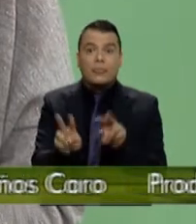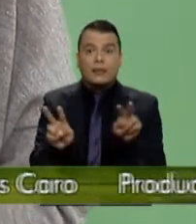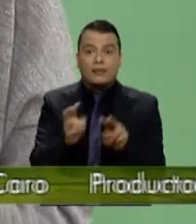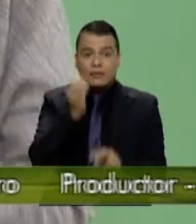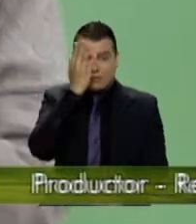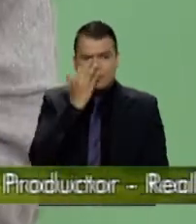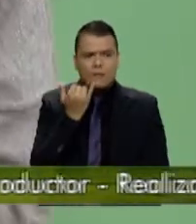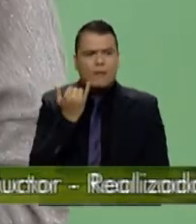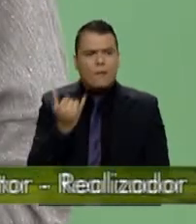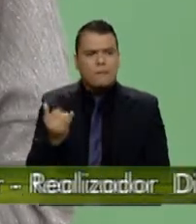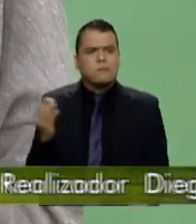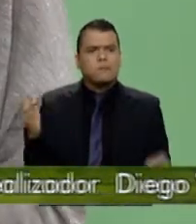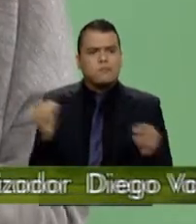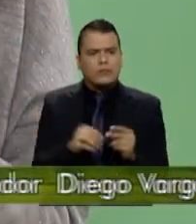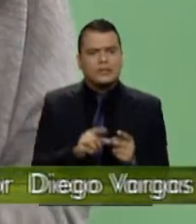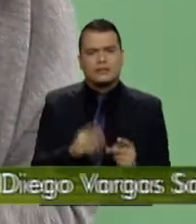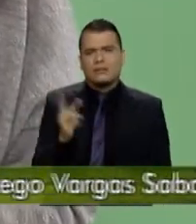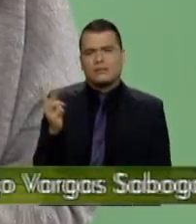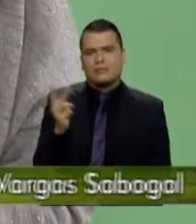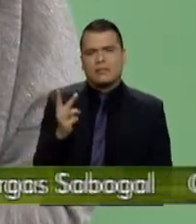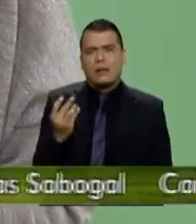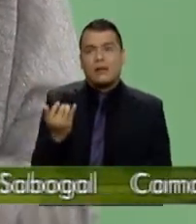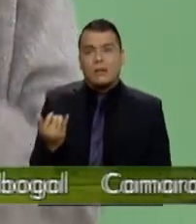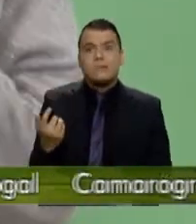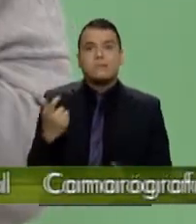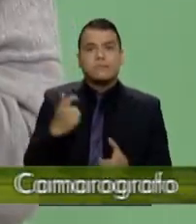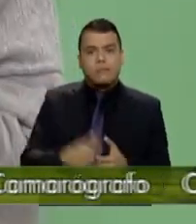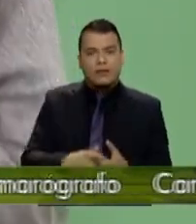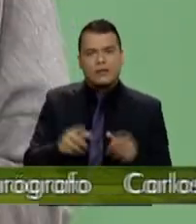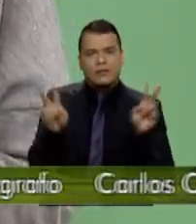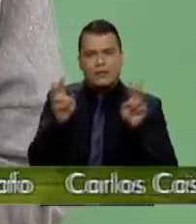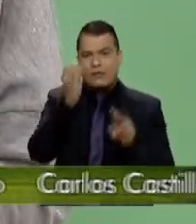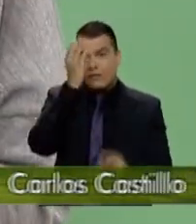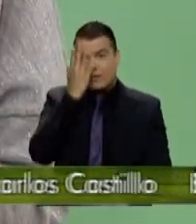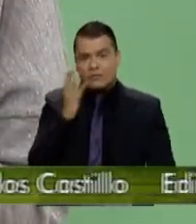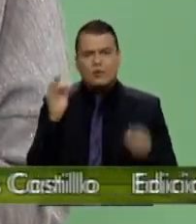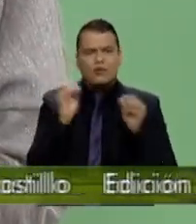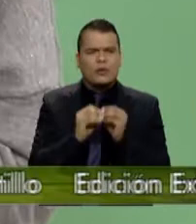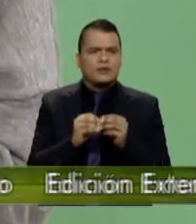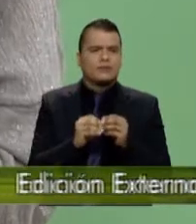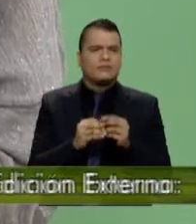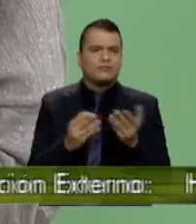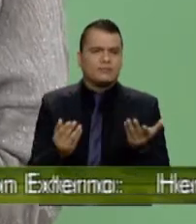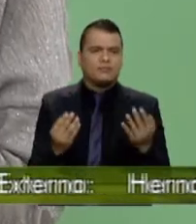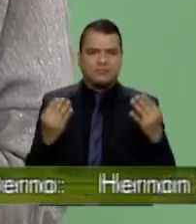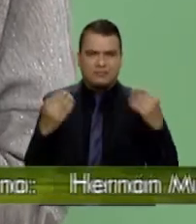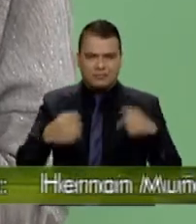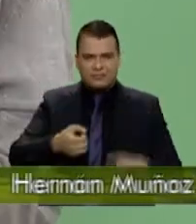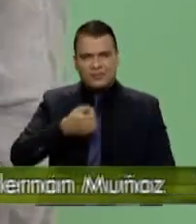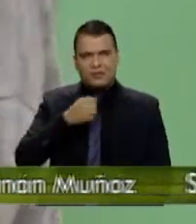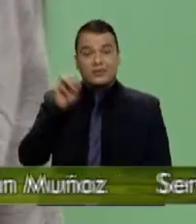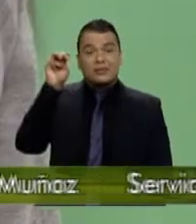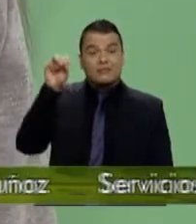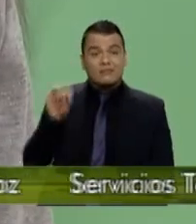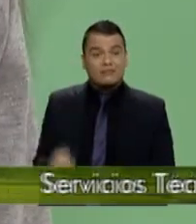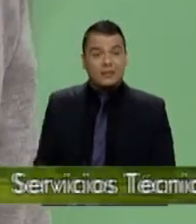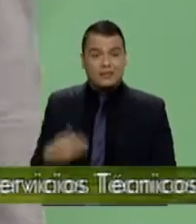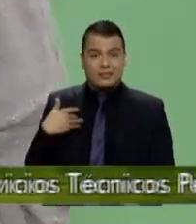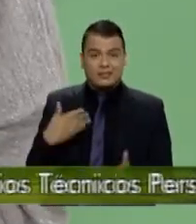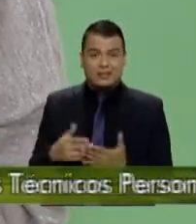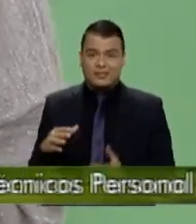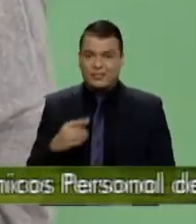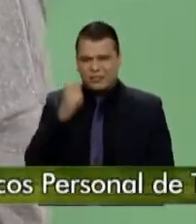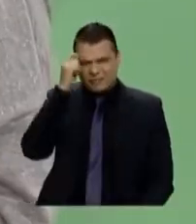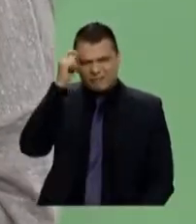Facebook de la CBC, el viernes a conectarse en el Facebook de la CBC y a estar siempre en sintonía con nosotros en el informativo que tanto queremos y que llevamos en el